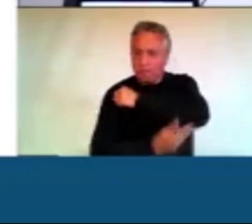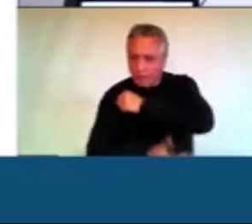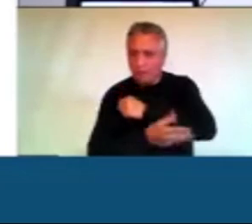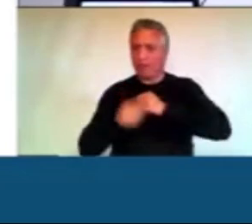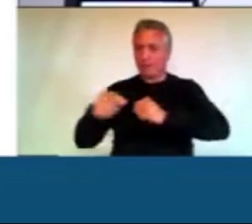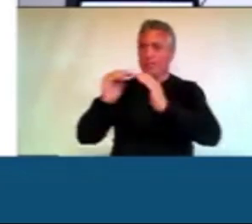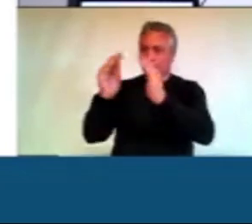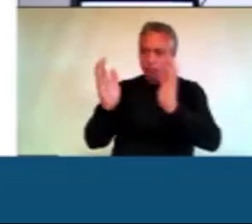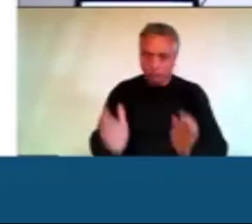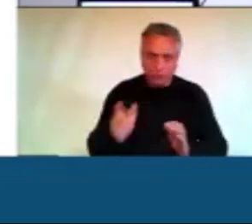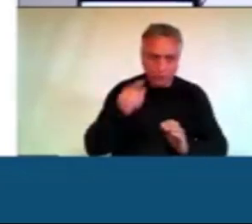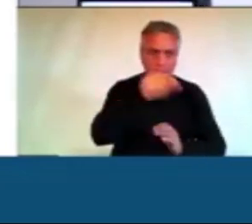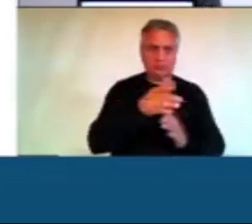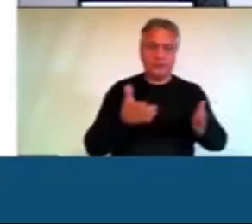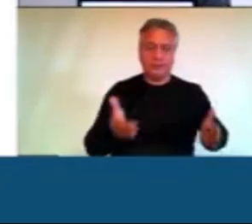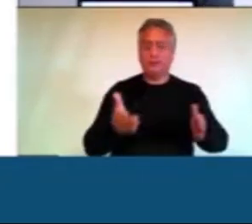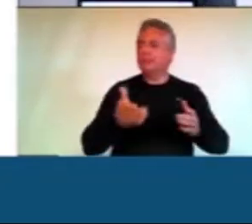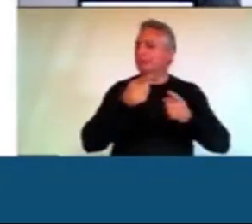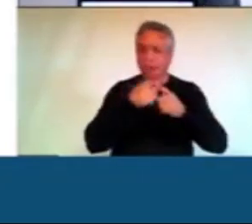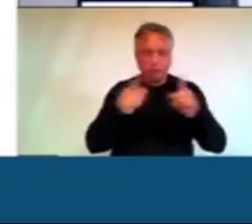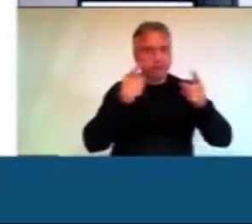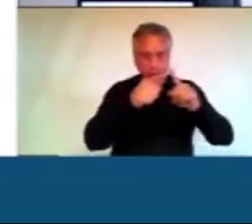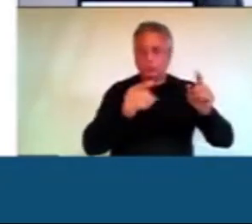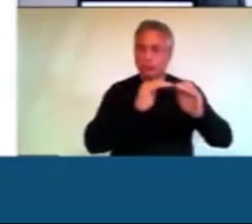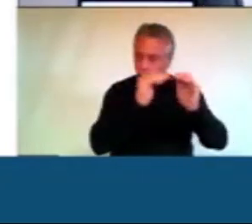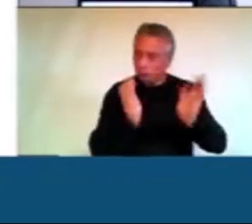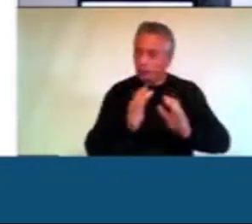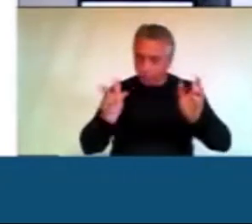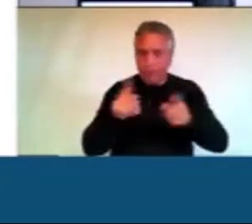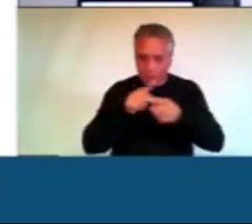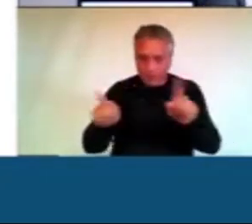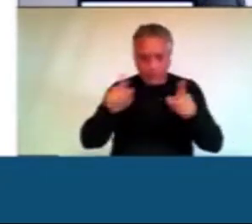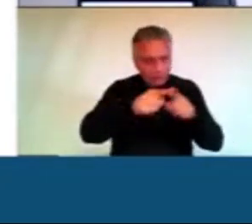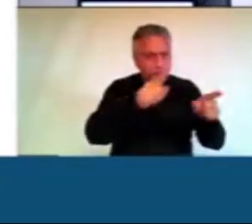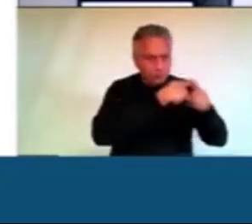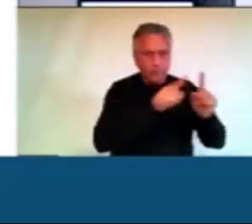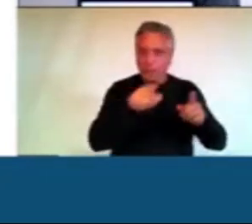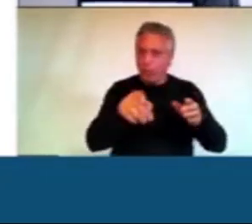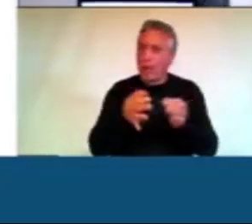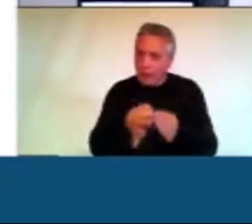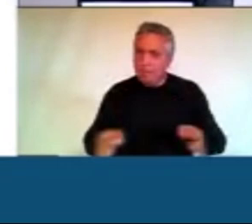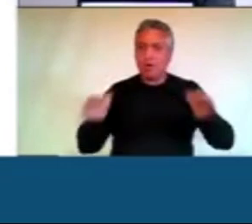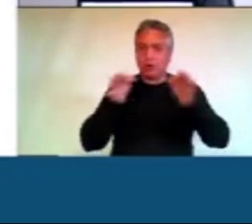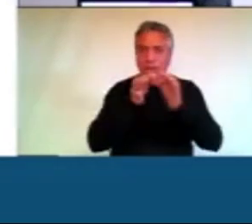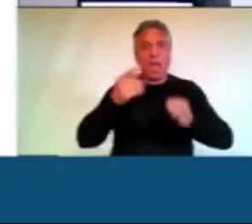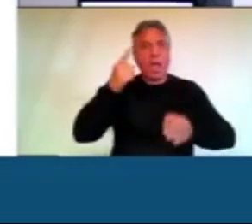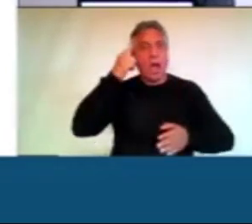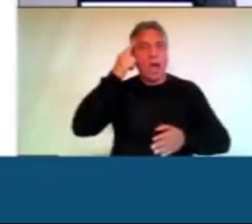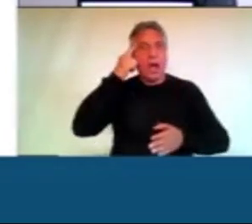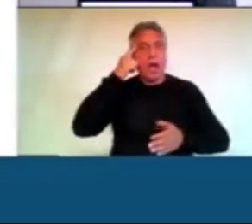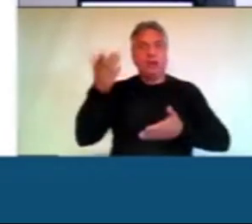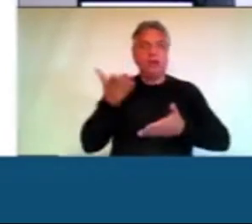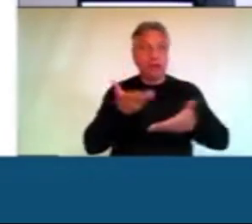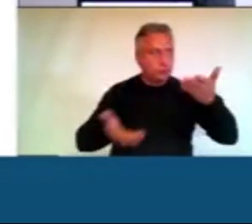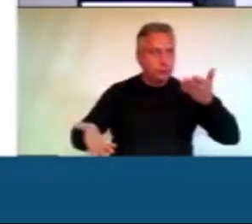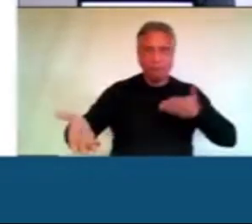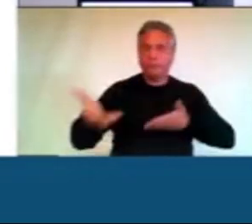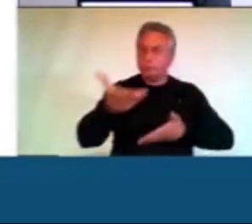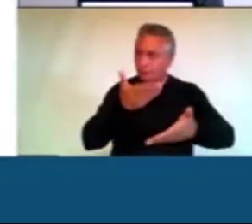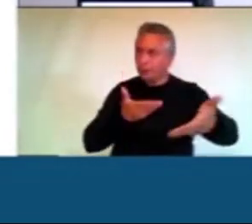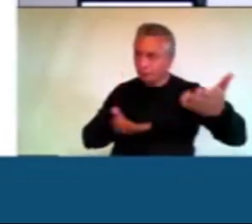desarrollo son desiguales y hay que leerlas de ese punto y de ese modo. Y esto es el punto, nos parece lo más crucial,